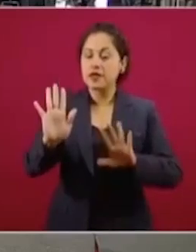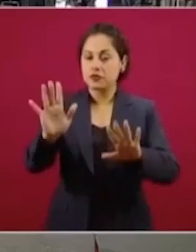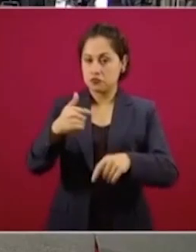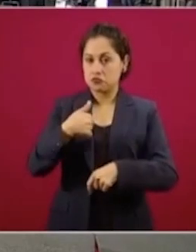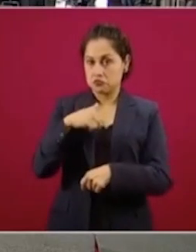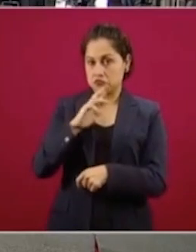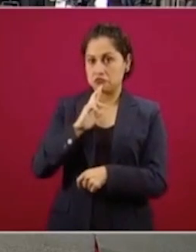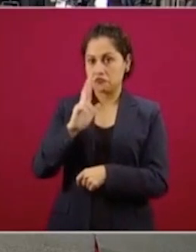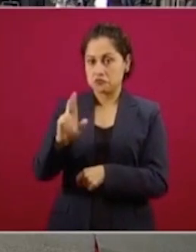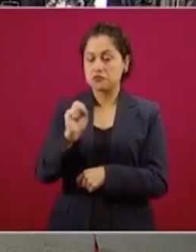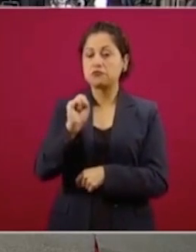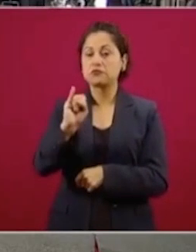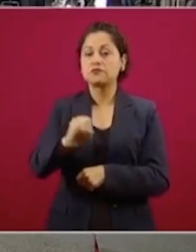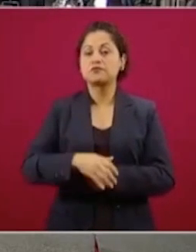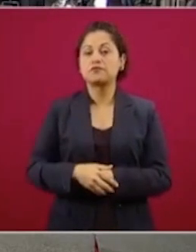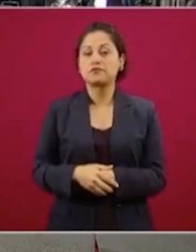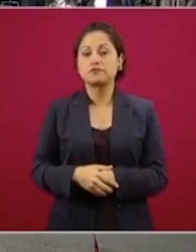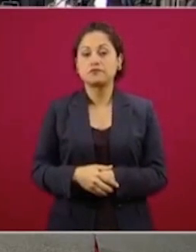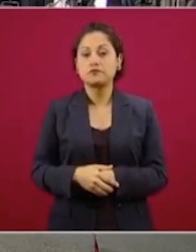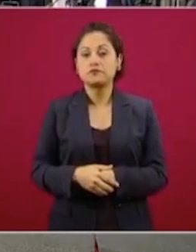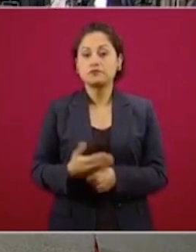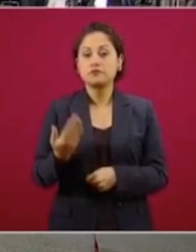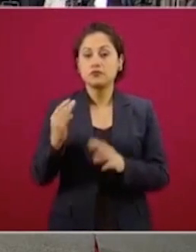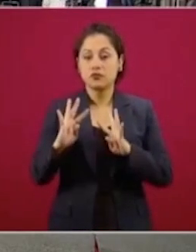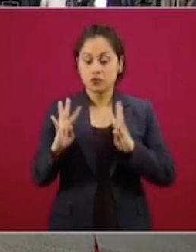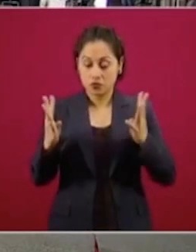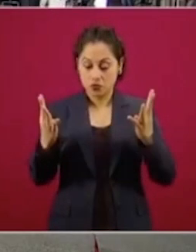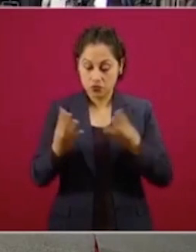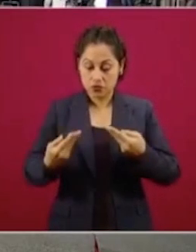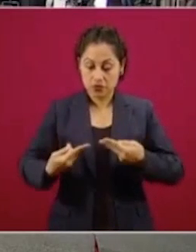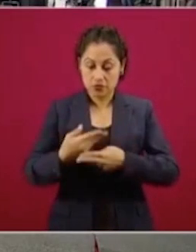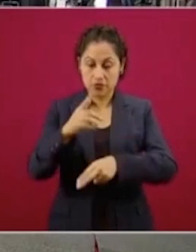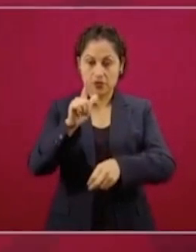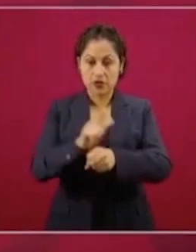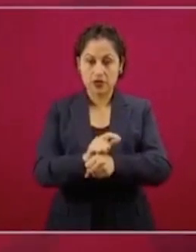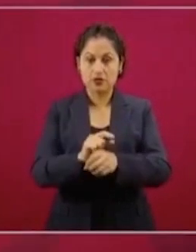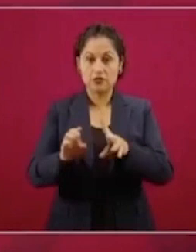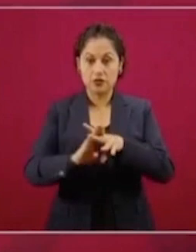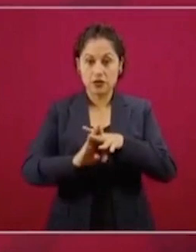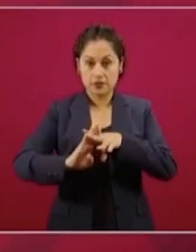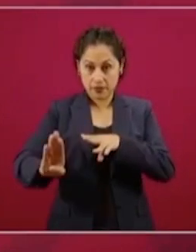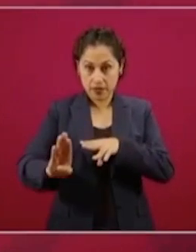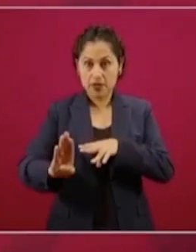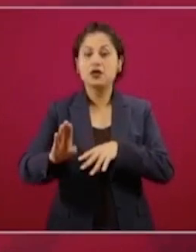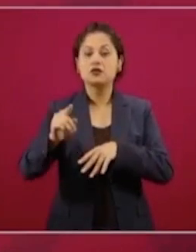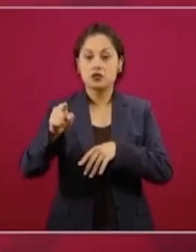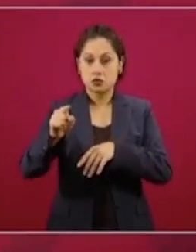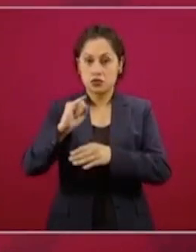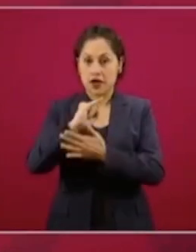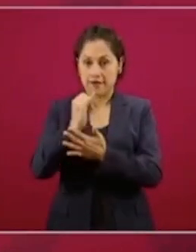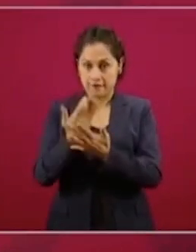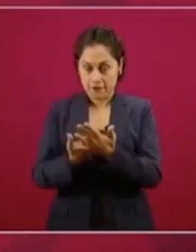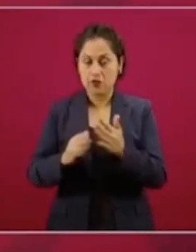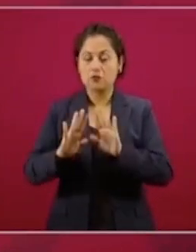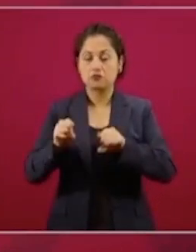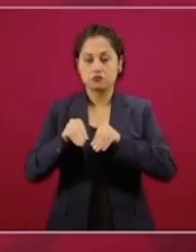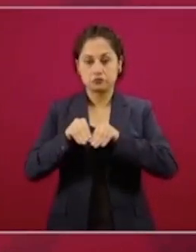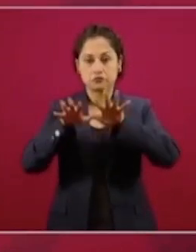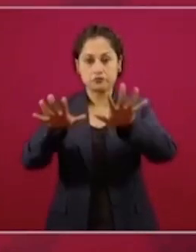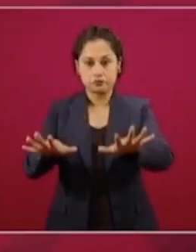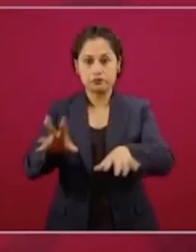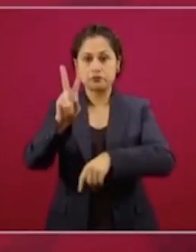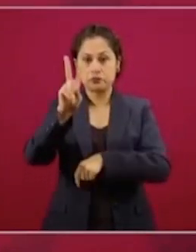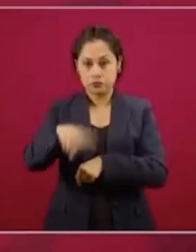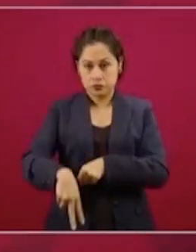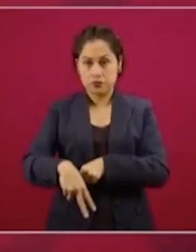Se acaba de presentar por el Instituto Nacional de Migración el reporte correspondiente, con mucho gusto lo mando. El flujo migratorio a México se ha reducido